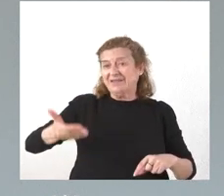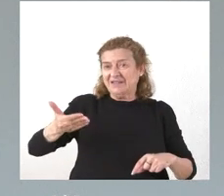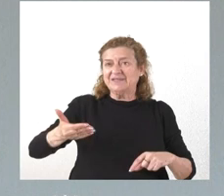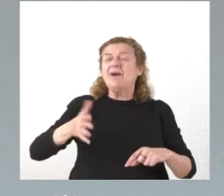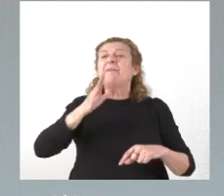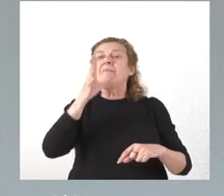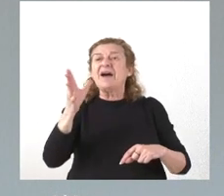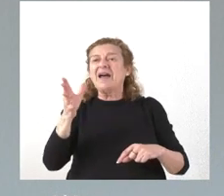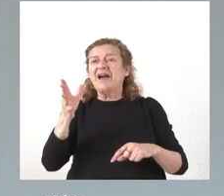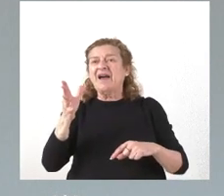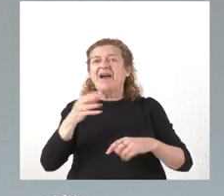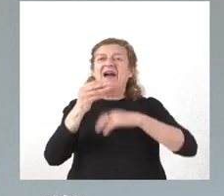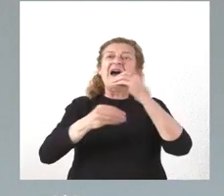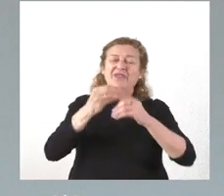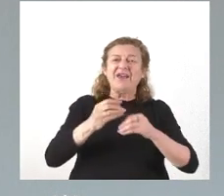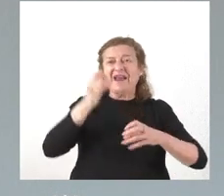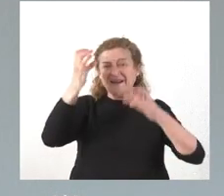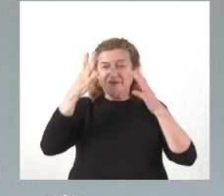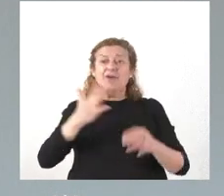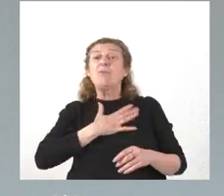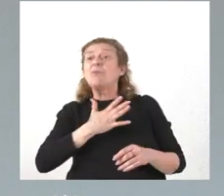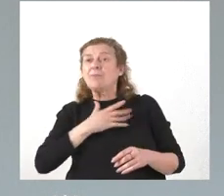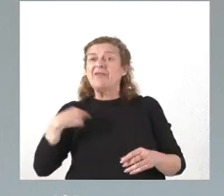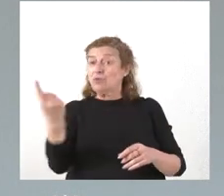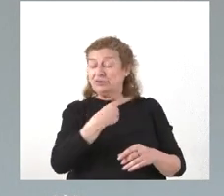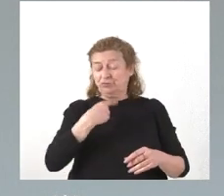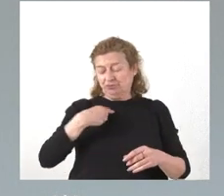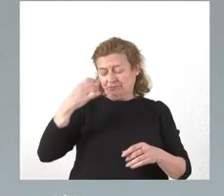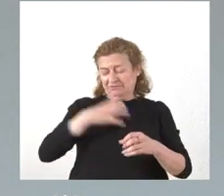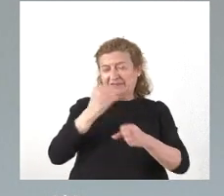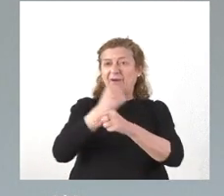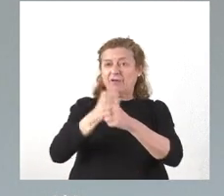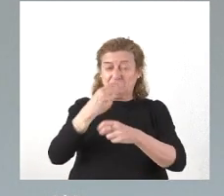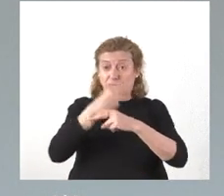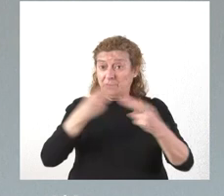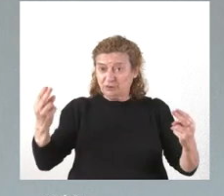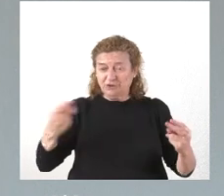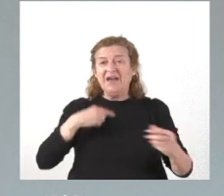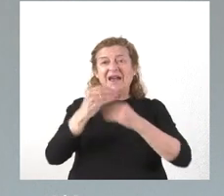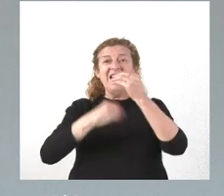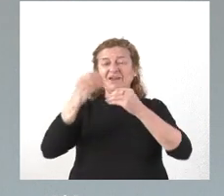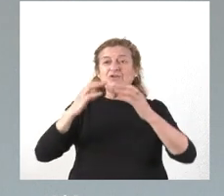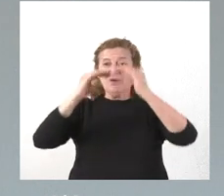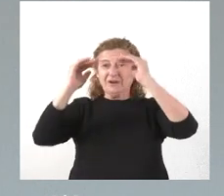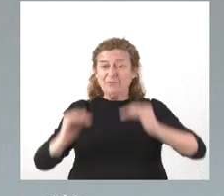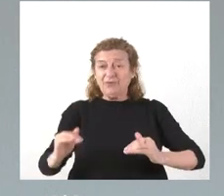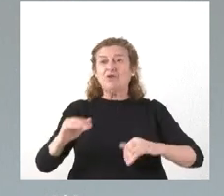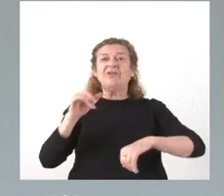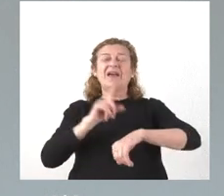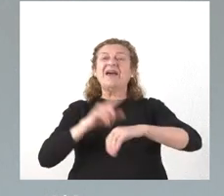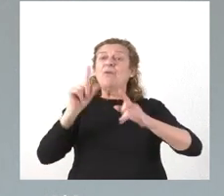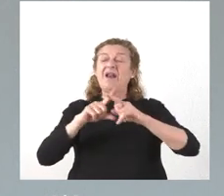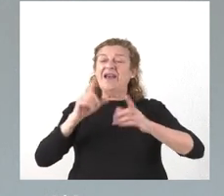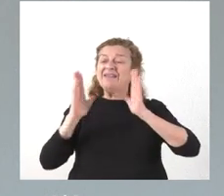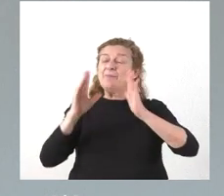aras a la acción y la actividad propia de nuestros empleados públicos. Hemos procedido a la reducción de la temporalidad. Como